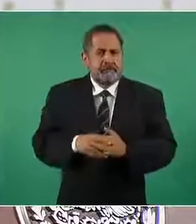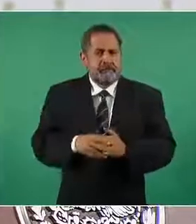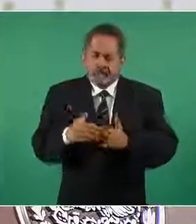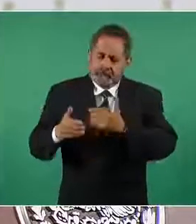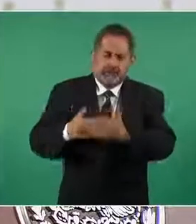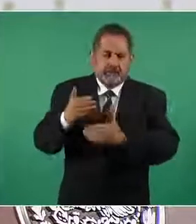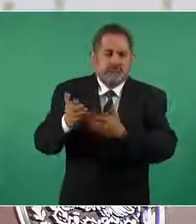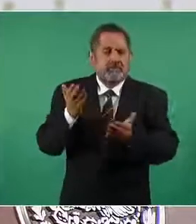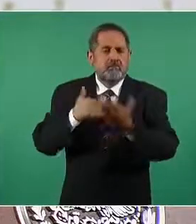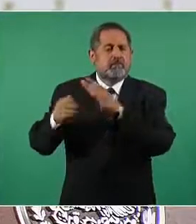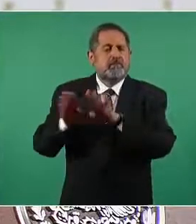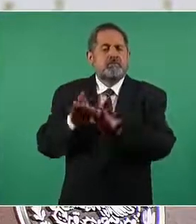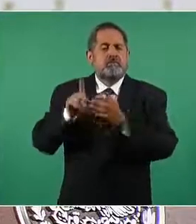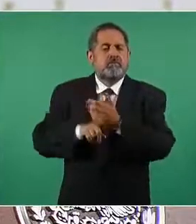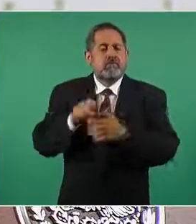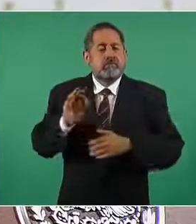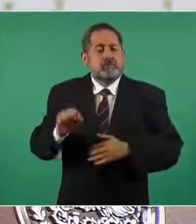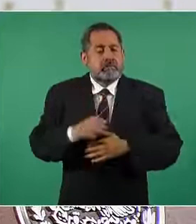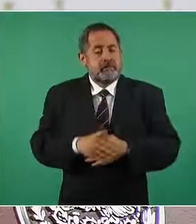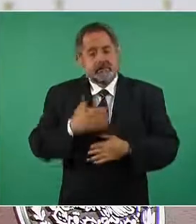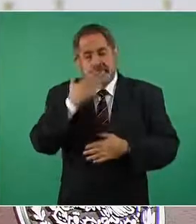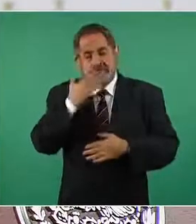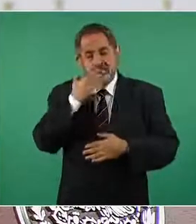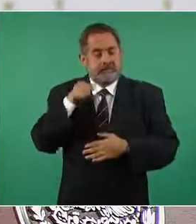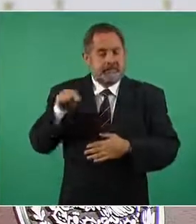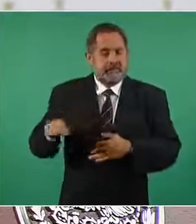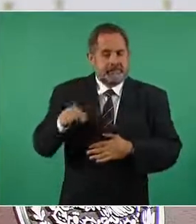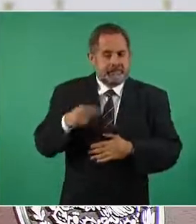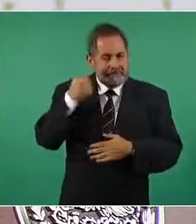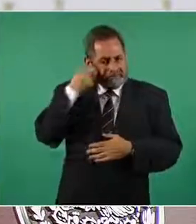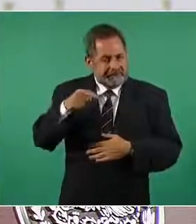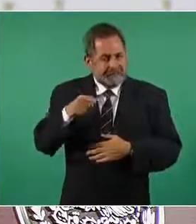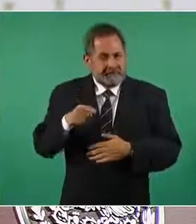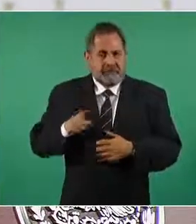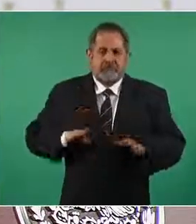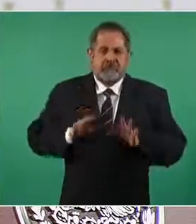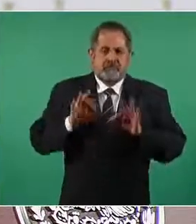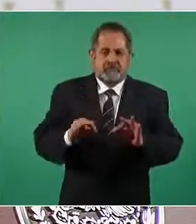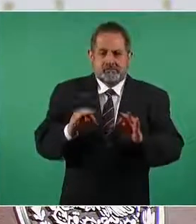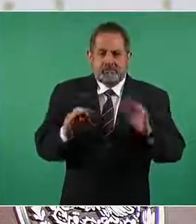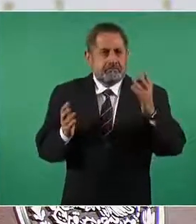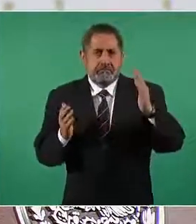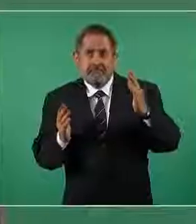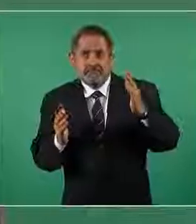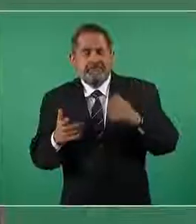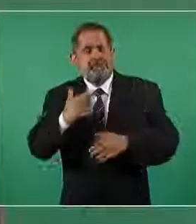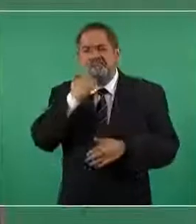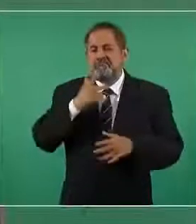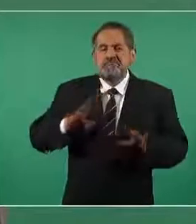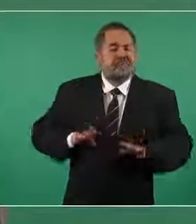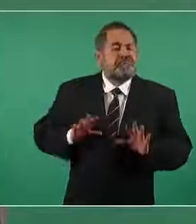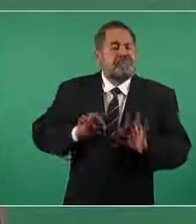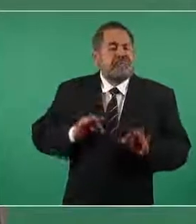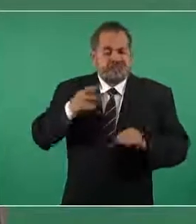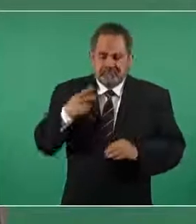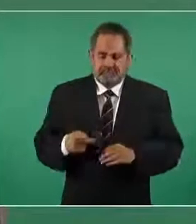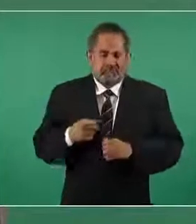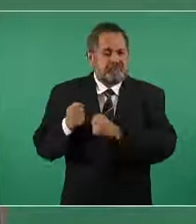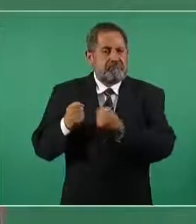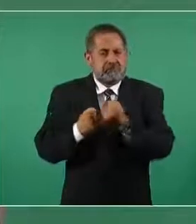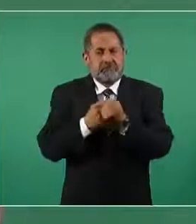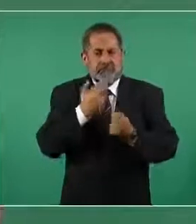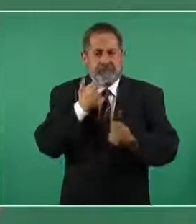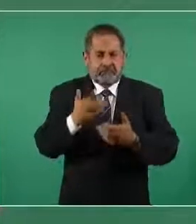desarrollo esas son nuestras ventajas comparativas ese es nuestro potencial